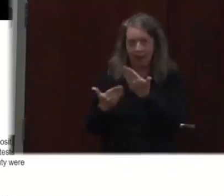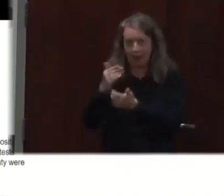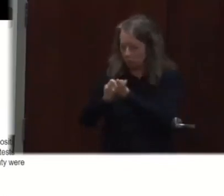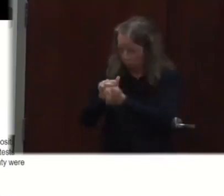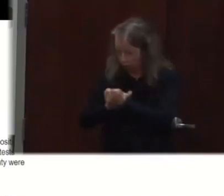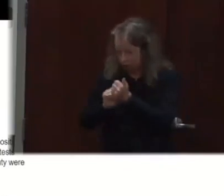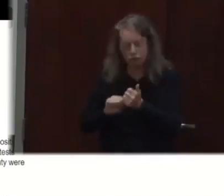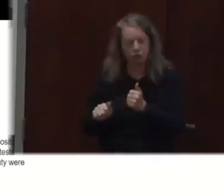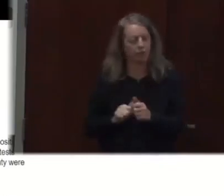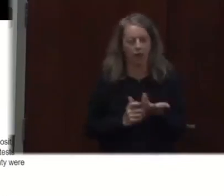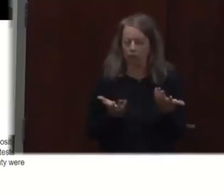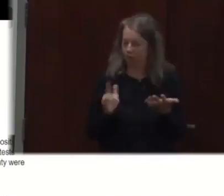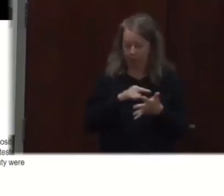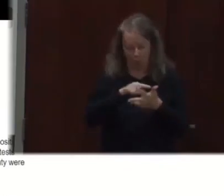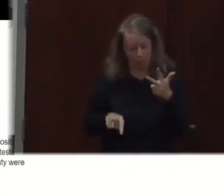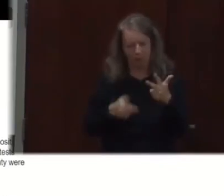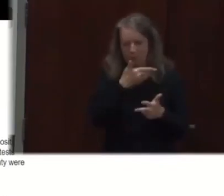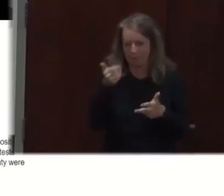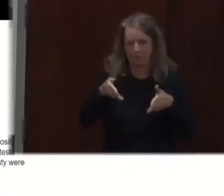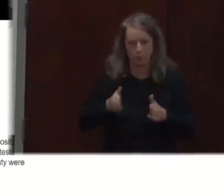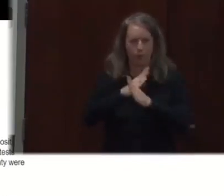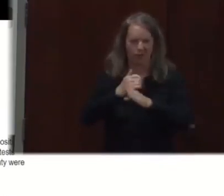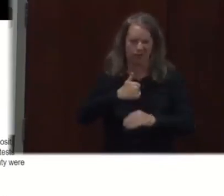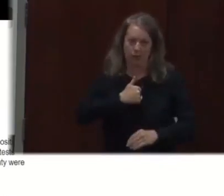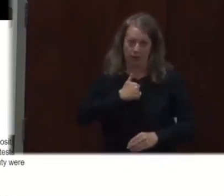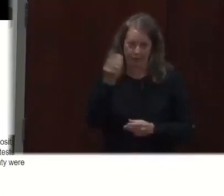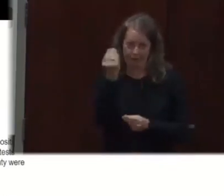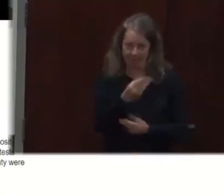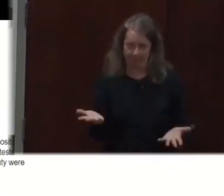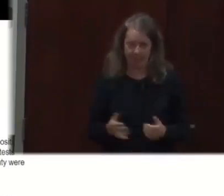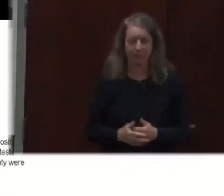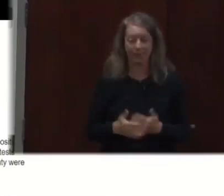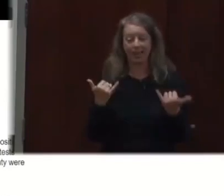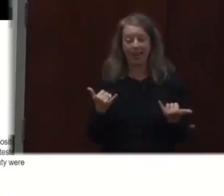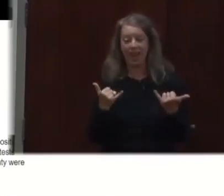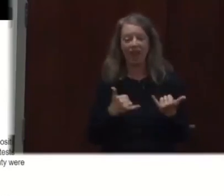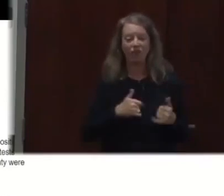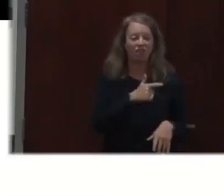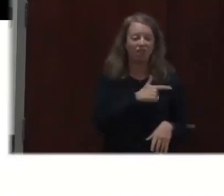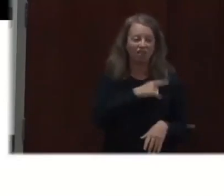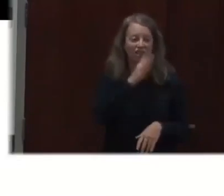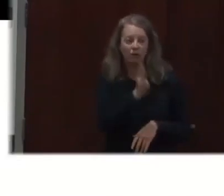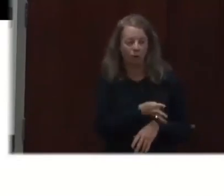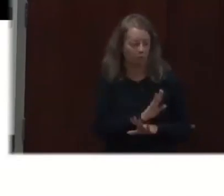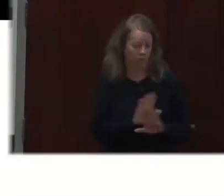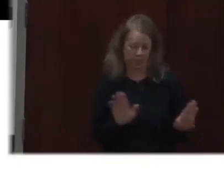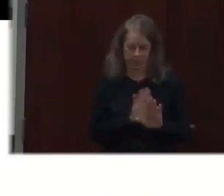Y por último, voy a mostrarles el informe acerca de las